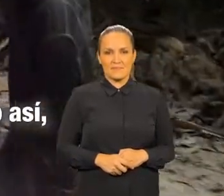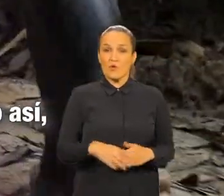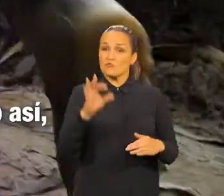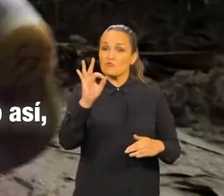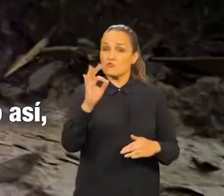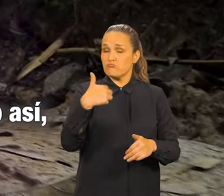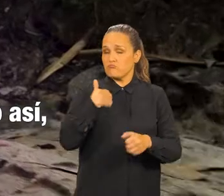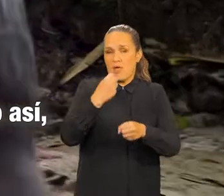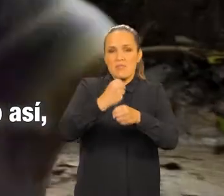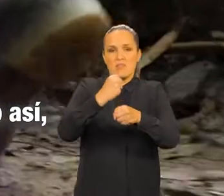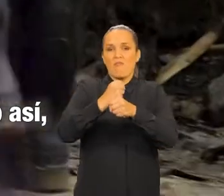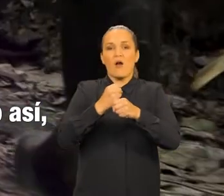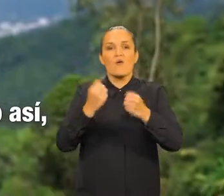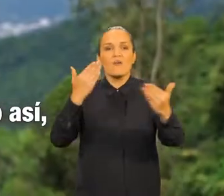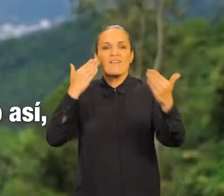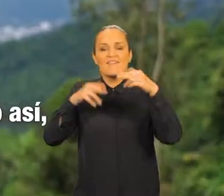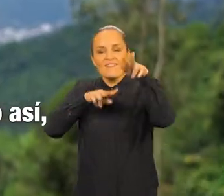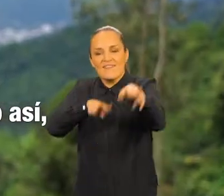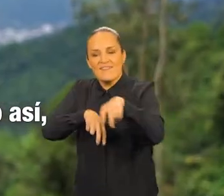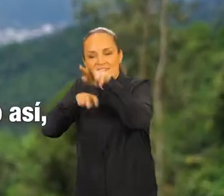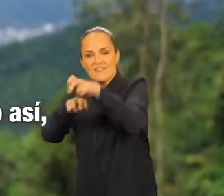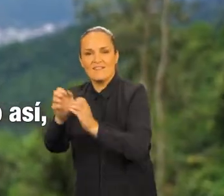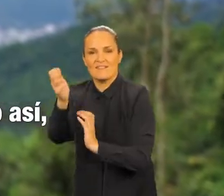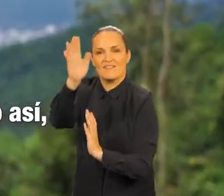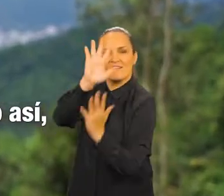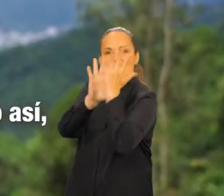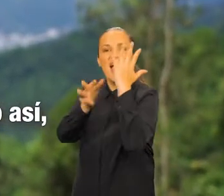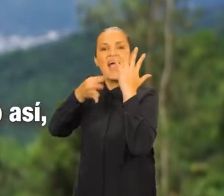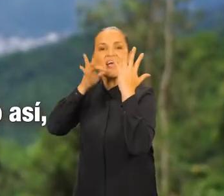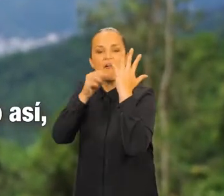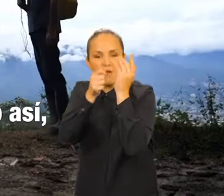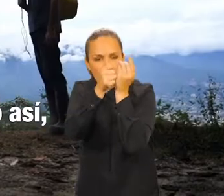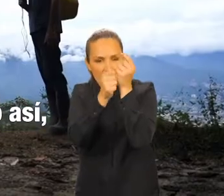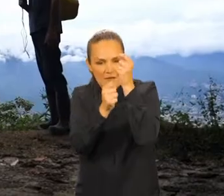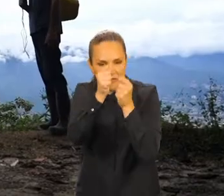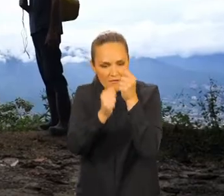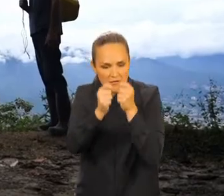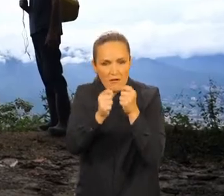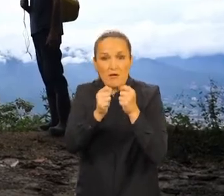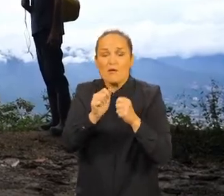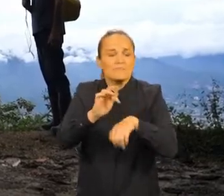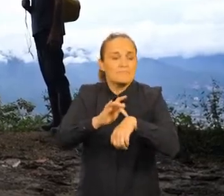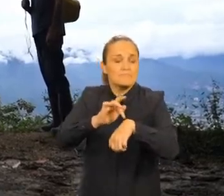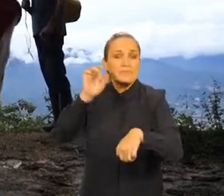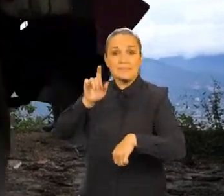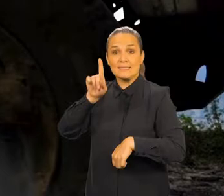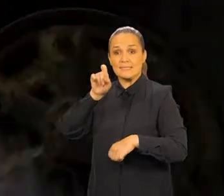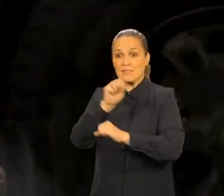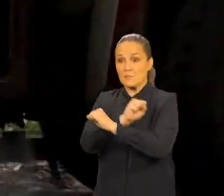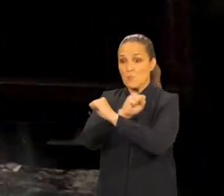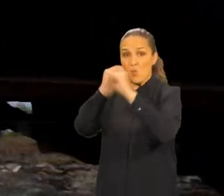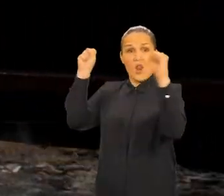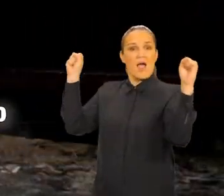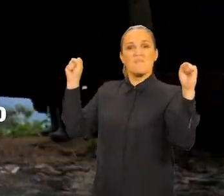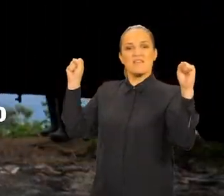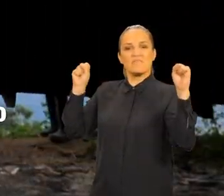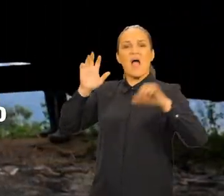La jornada de uno como cafetero, digámoslo así, como agricultor, comienza muy a las seis de la mañana.